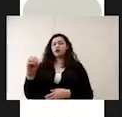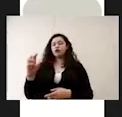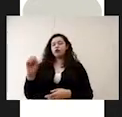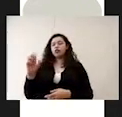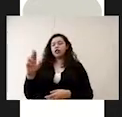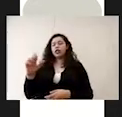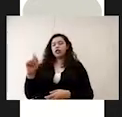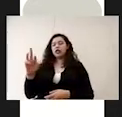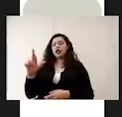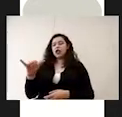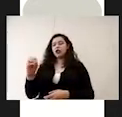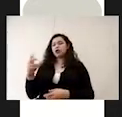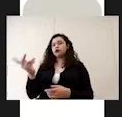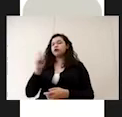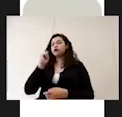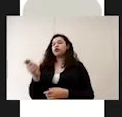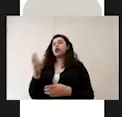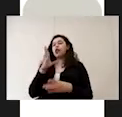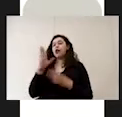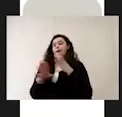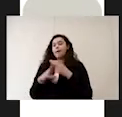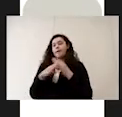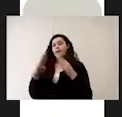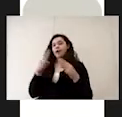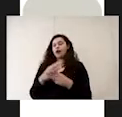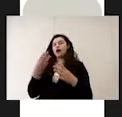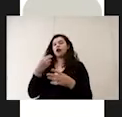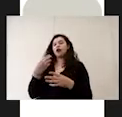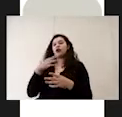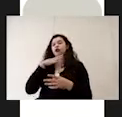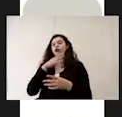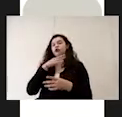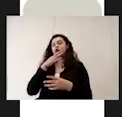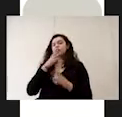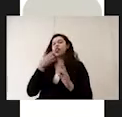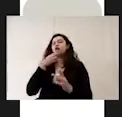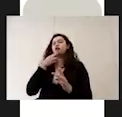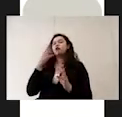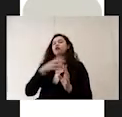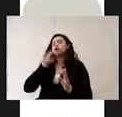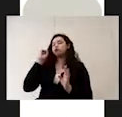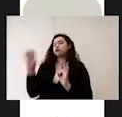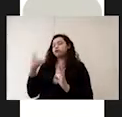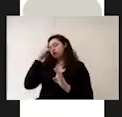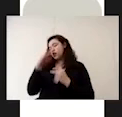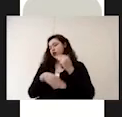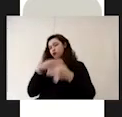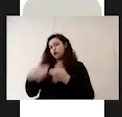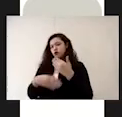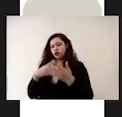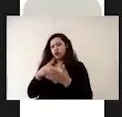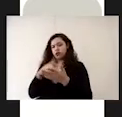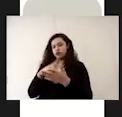Estos residuos sanitarios son aquellos materiales que se desechan al ser utilizados en un proceso de higiene